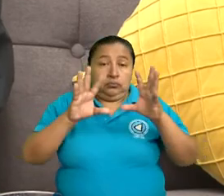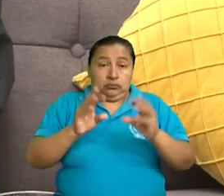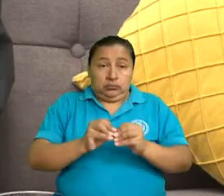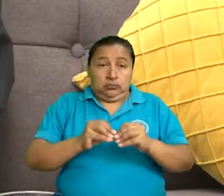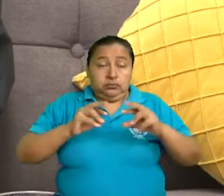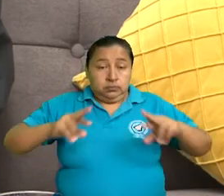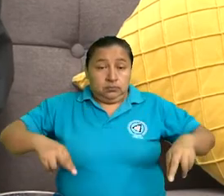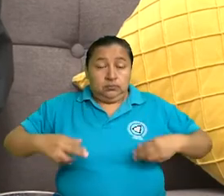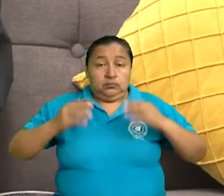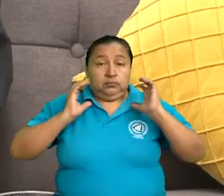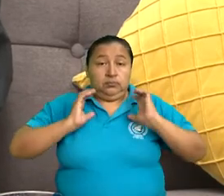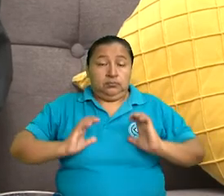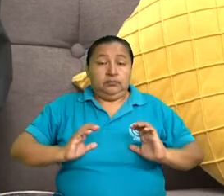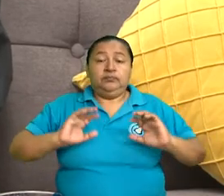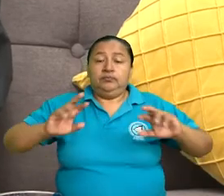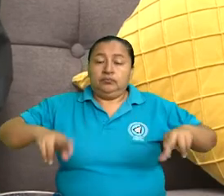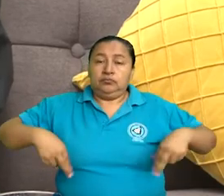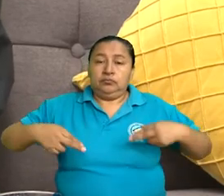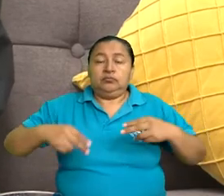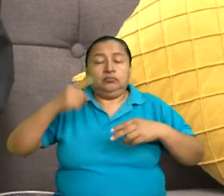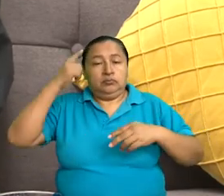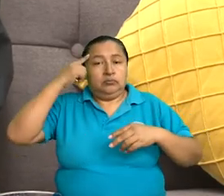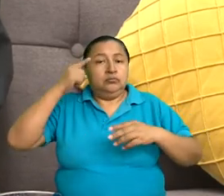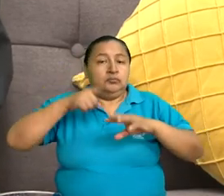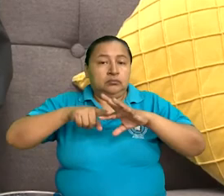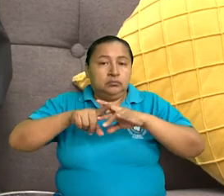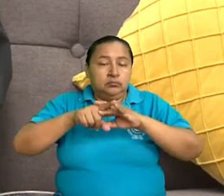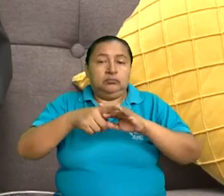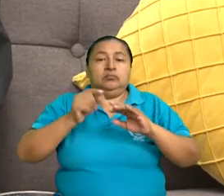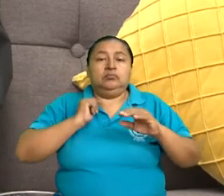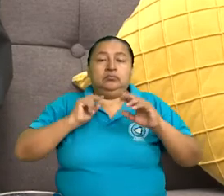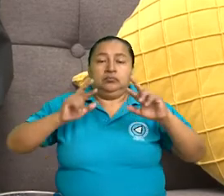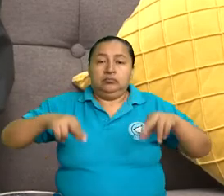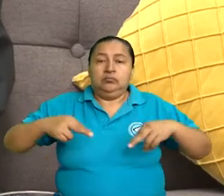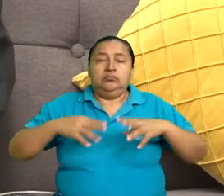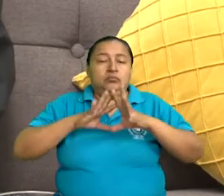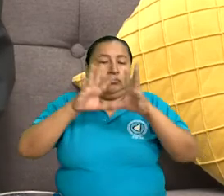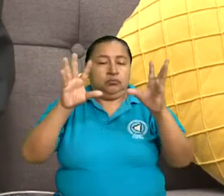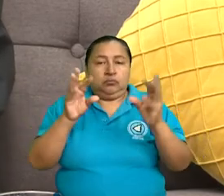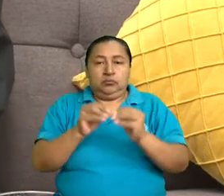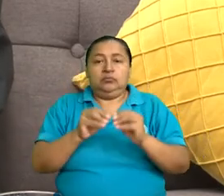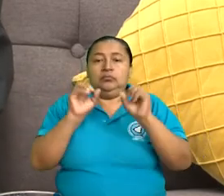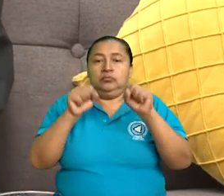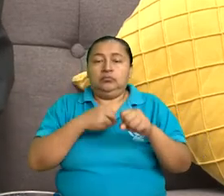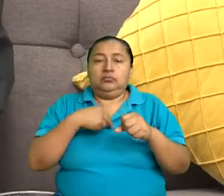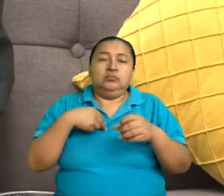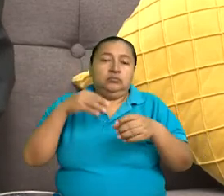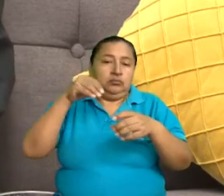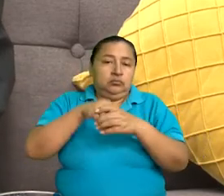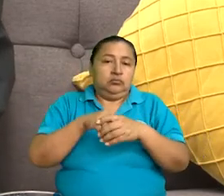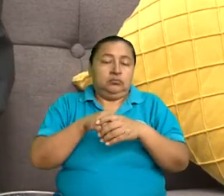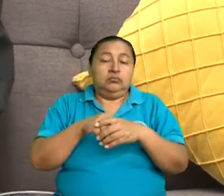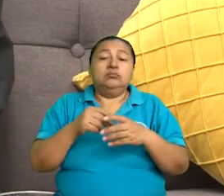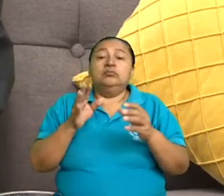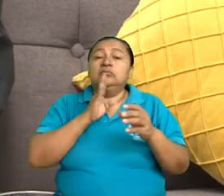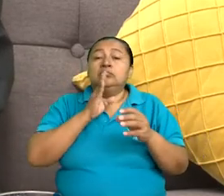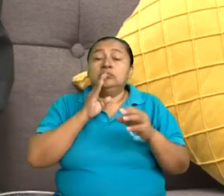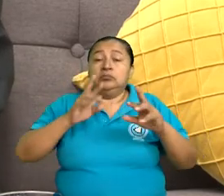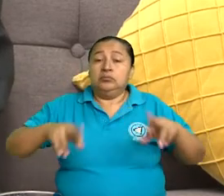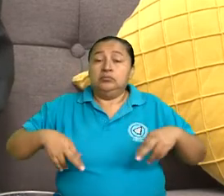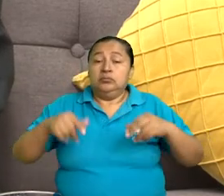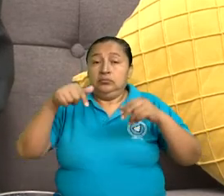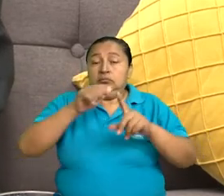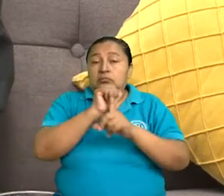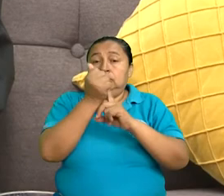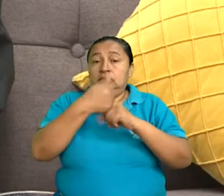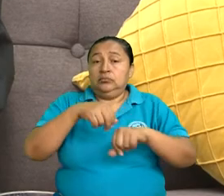rehabilitación física, su rehabilitación psicológica, su rehabilitación plena. Y hablando de rehabilitación, aquí en la